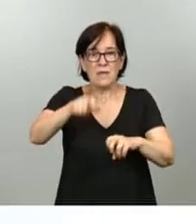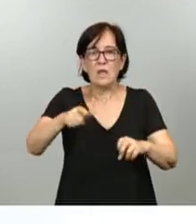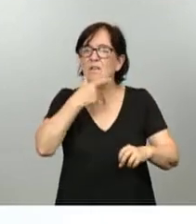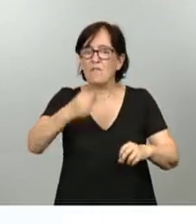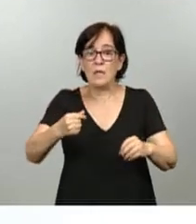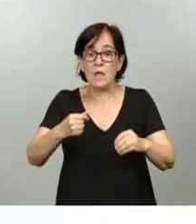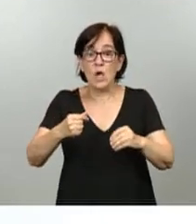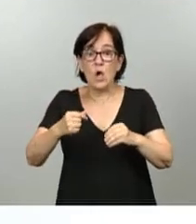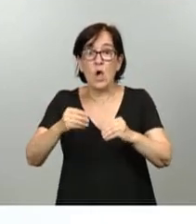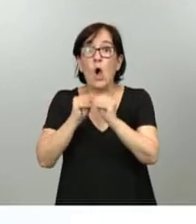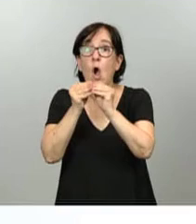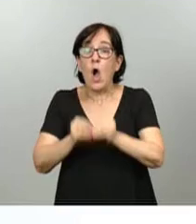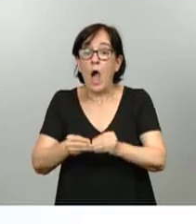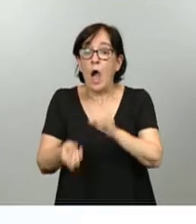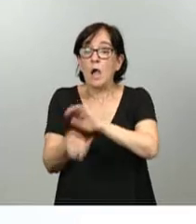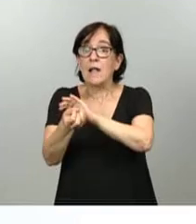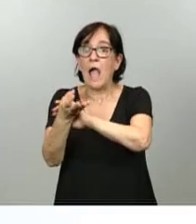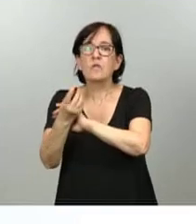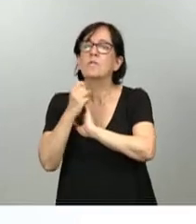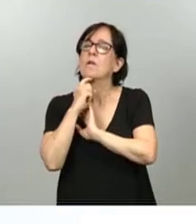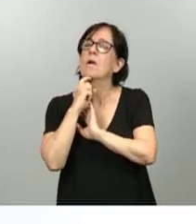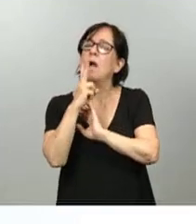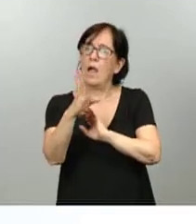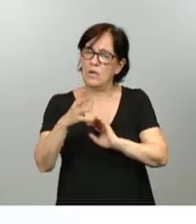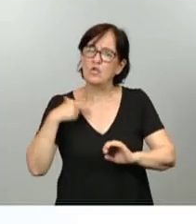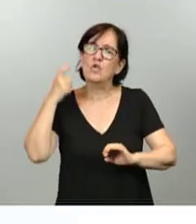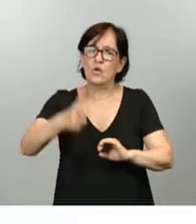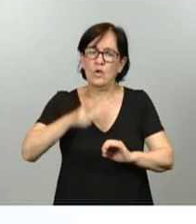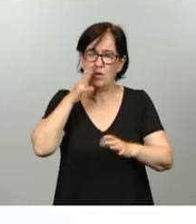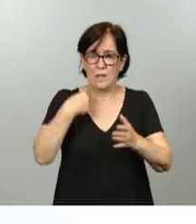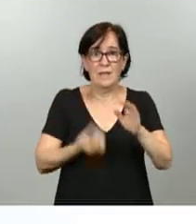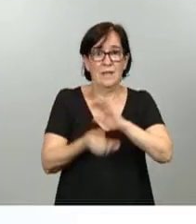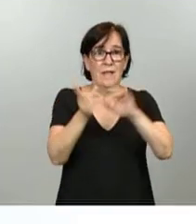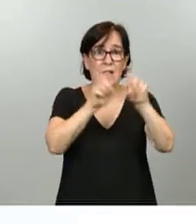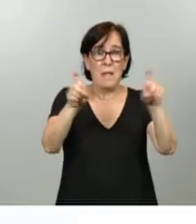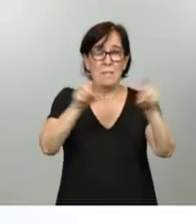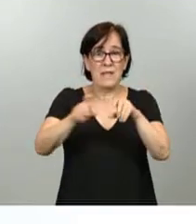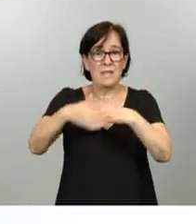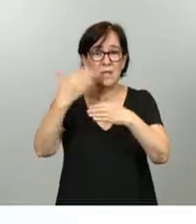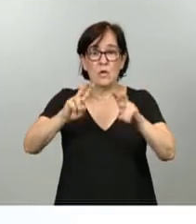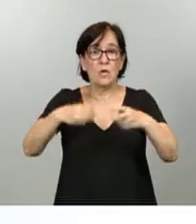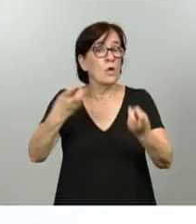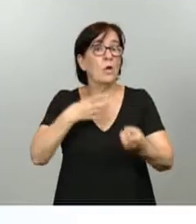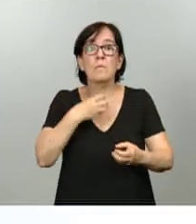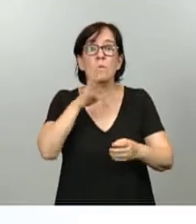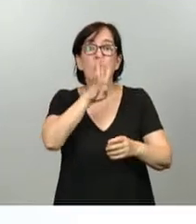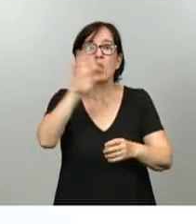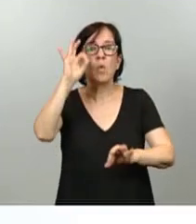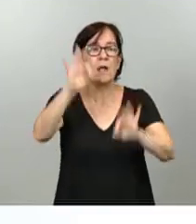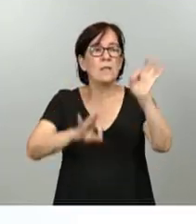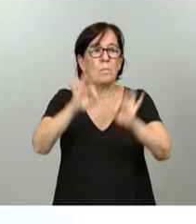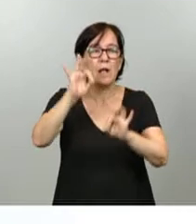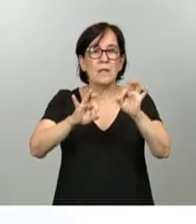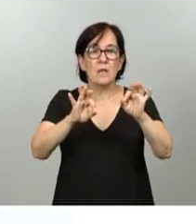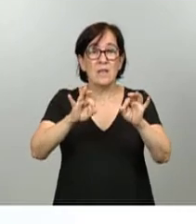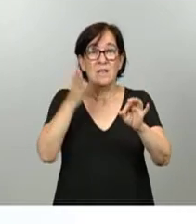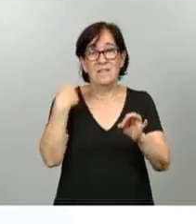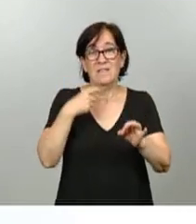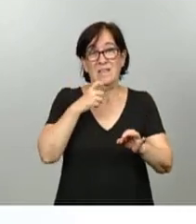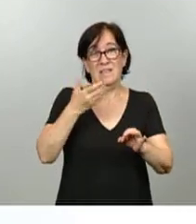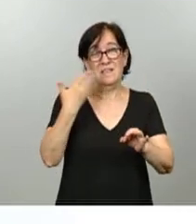lleva años. Apoyemos también a las empresas innovadoras. No podemos perder, esta vez, un 40% de ellas, como ocurrió en la anterior crisis.